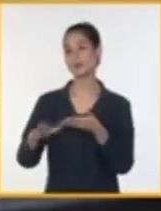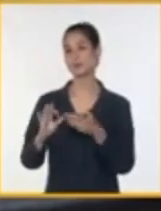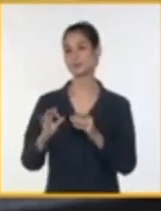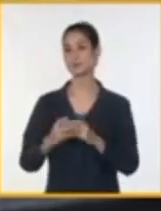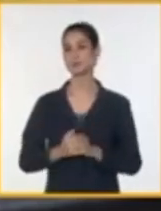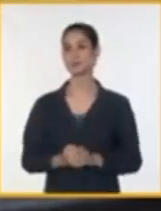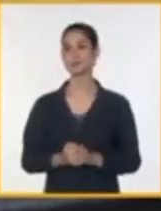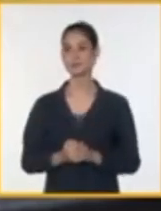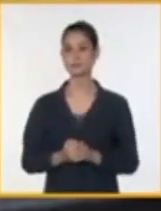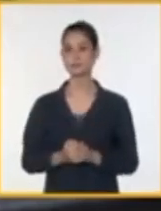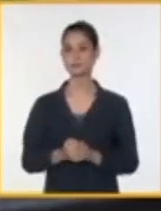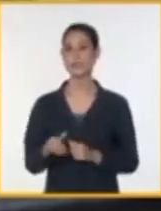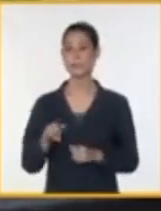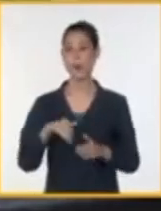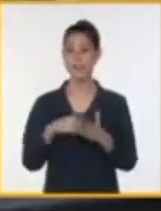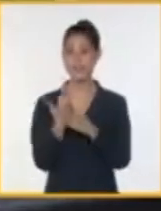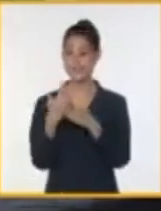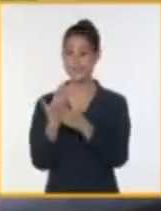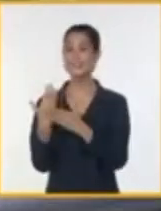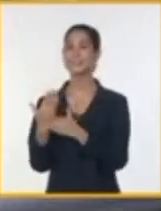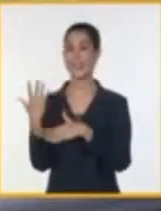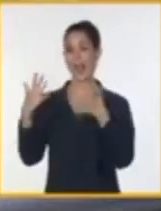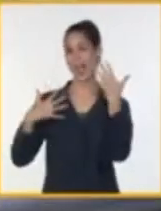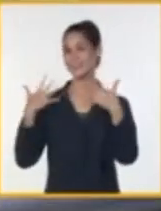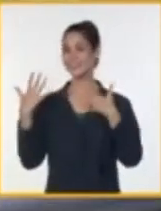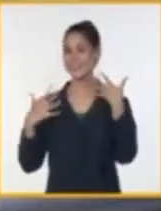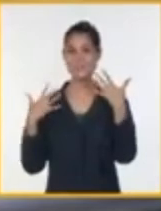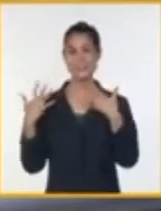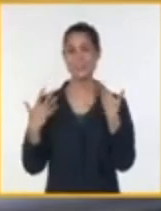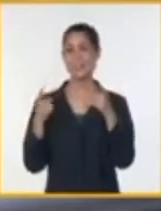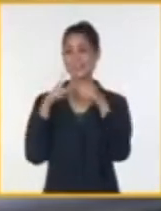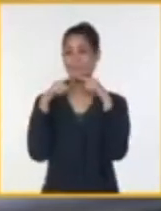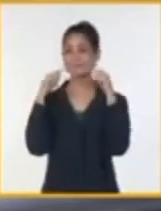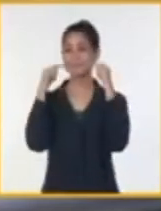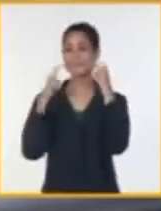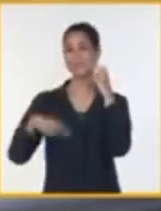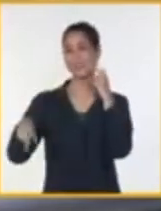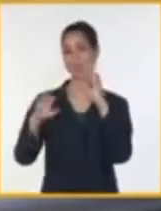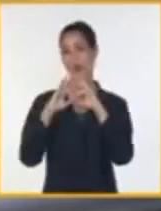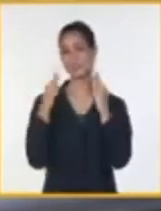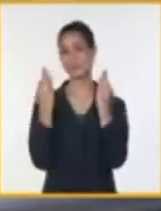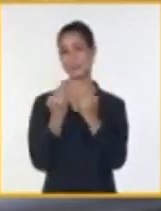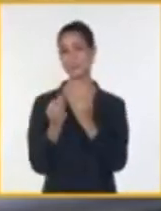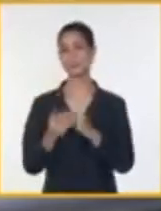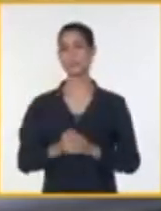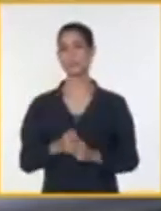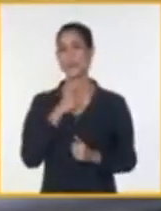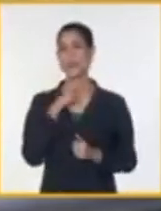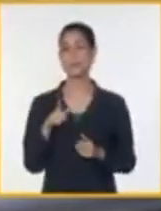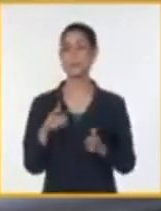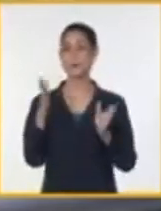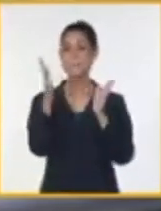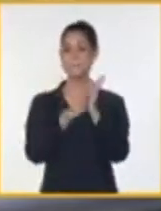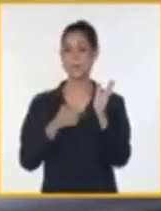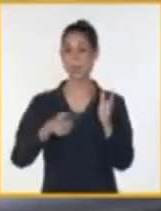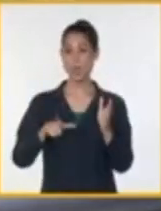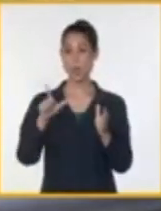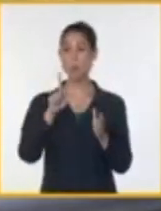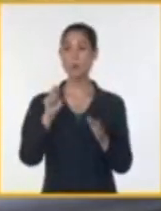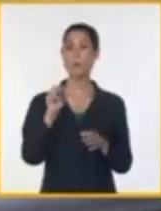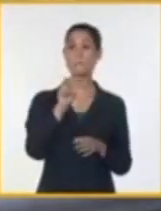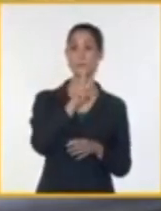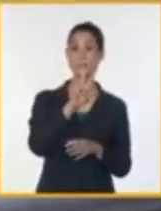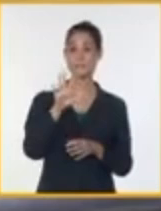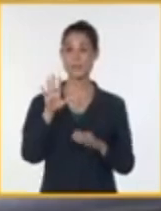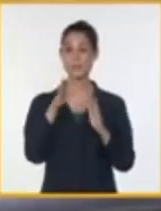que tendrán sus días, sus actividades, específicamente para las fechas del 25, 26 de julio, 13 de agosto, en homenaje